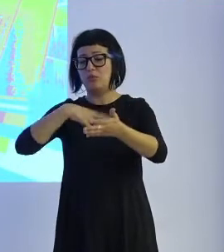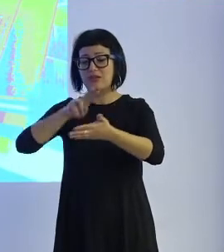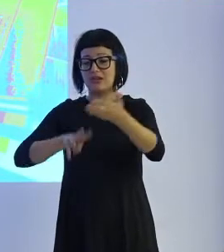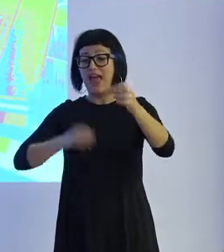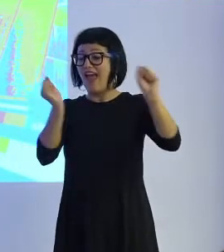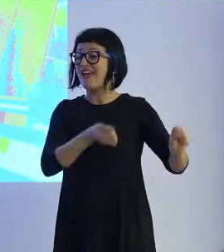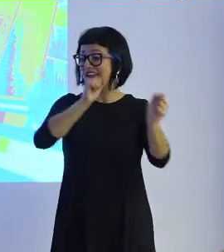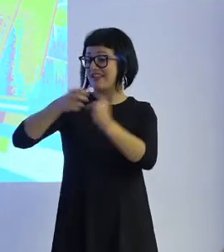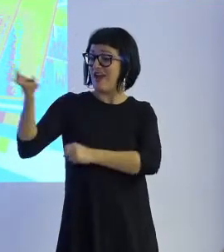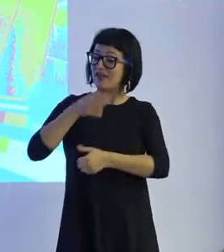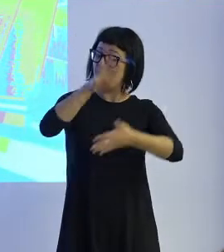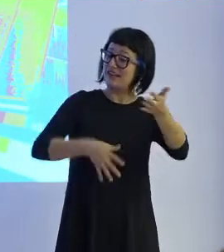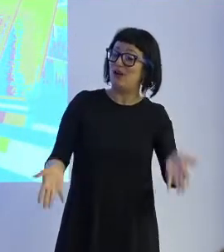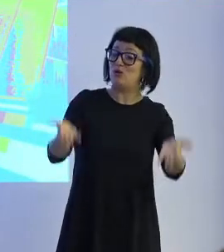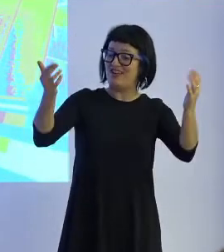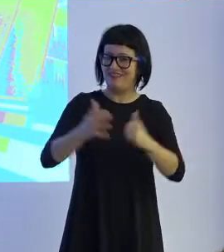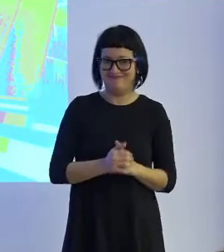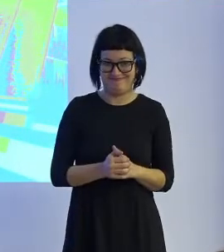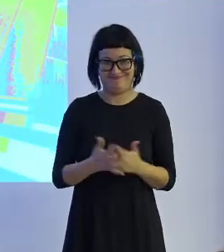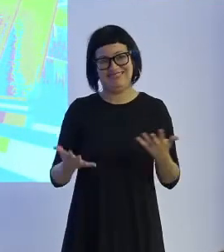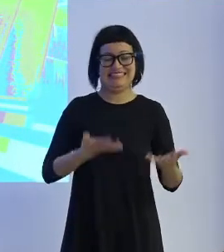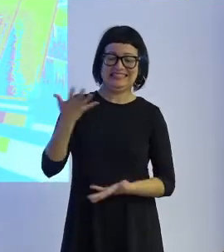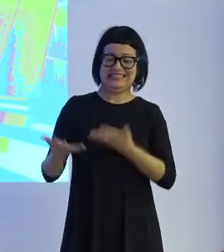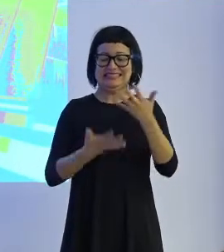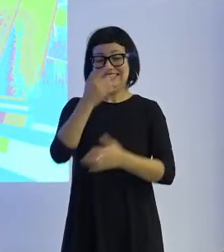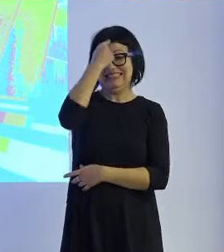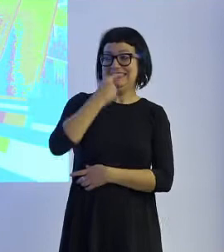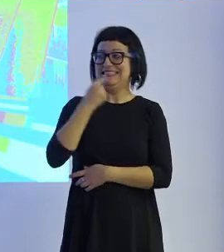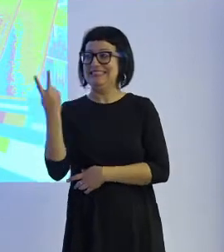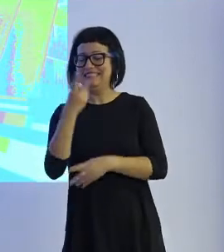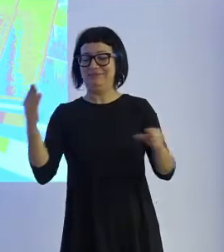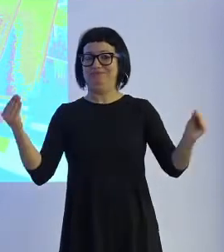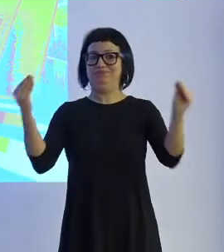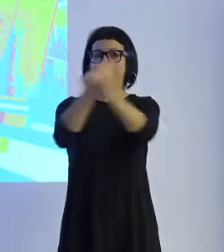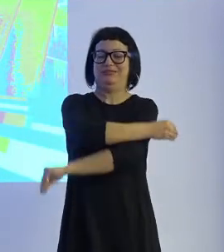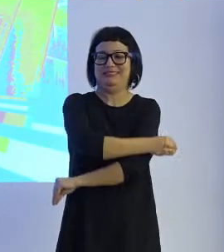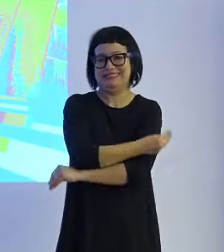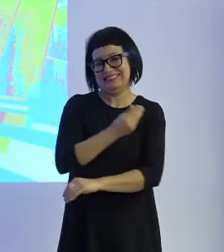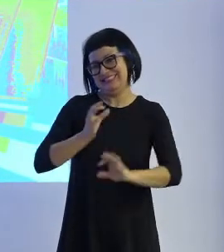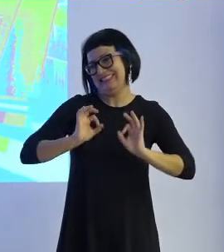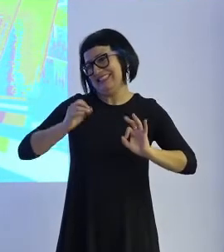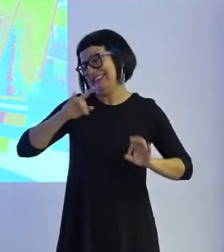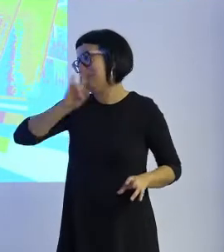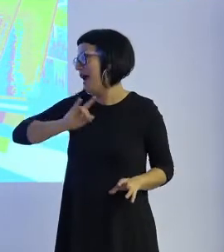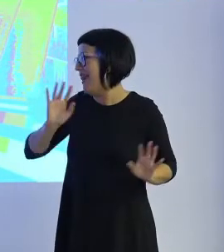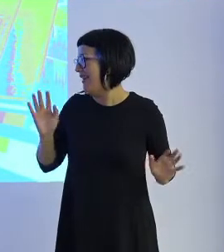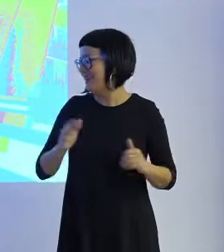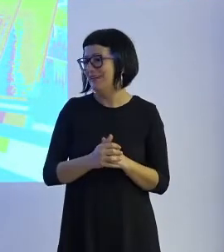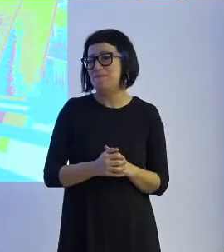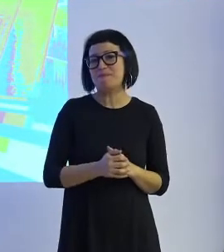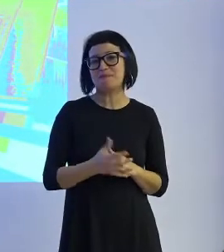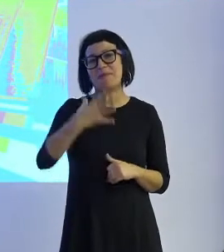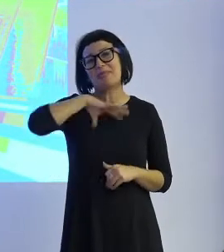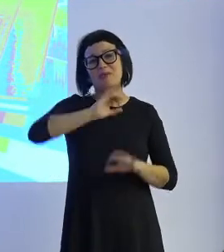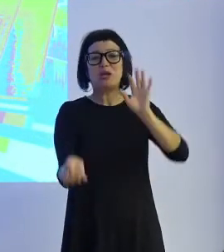esquía en Cataluña. La imagen que ofrece es realmente mala. Y